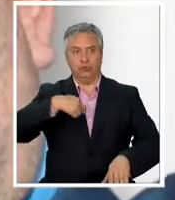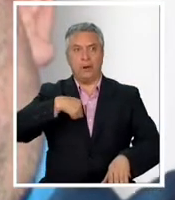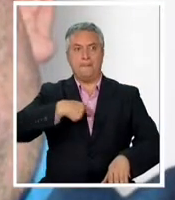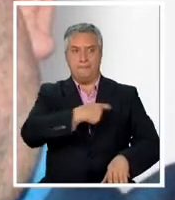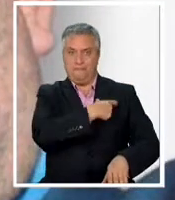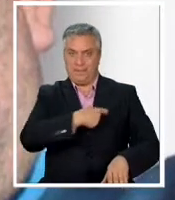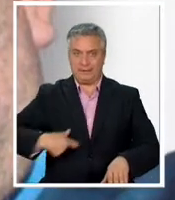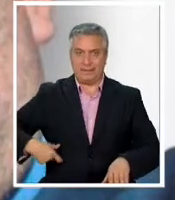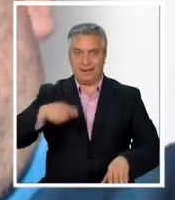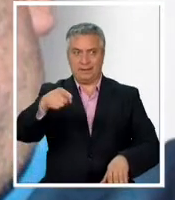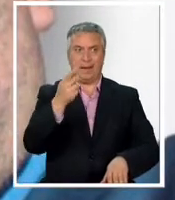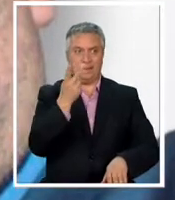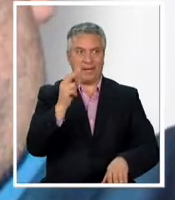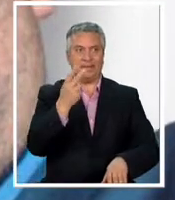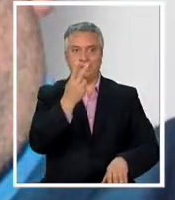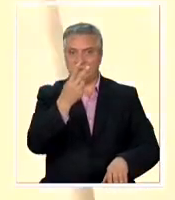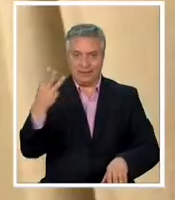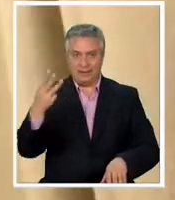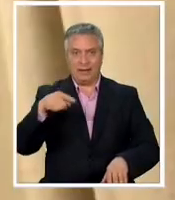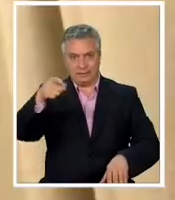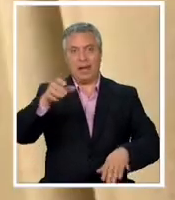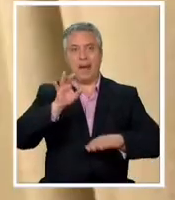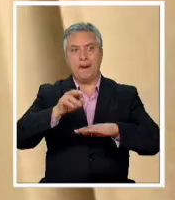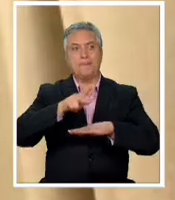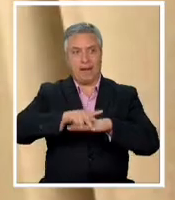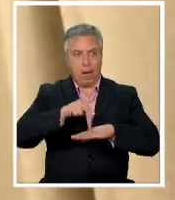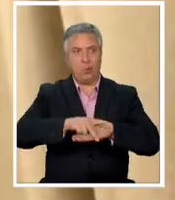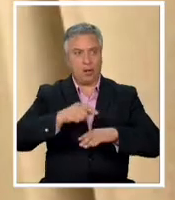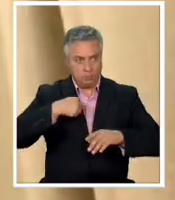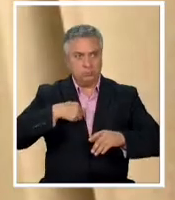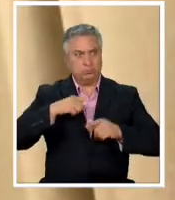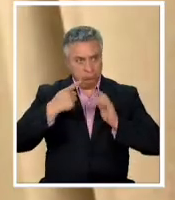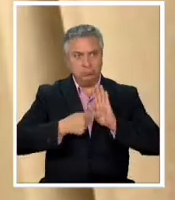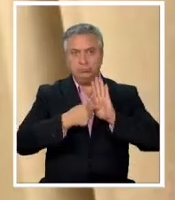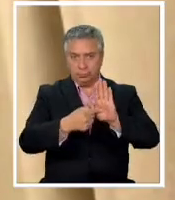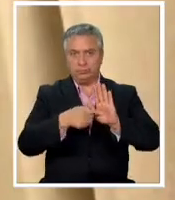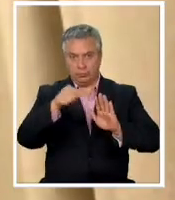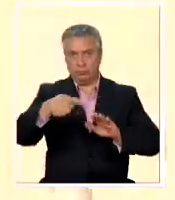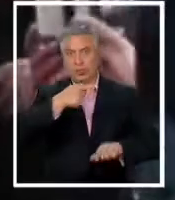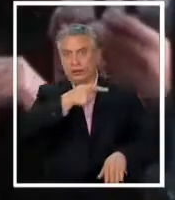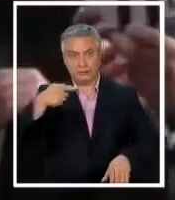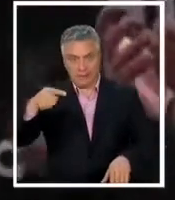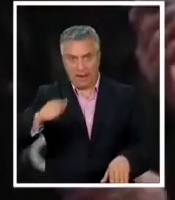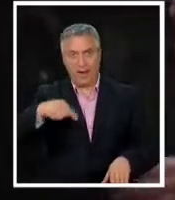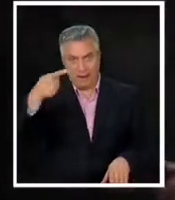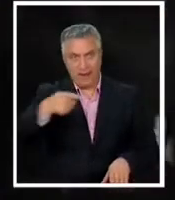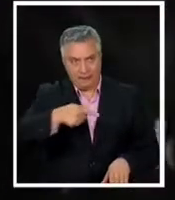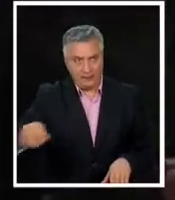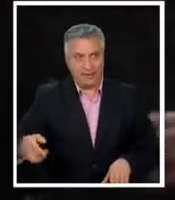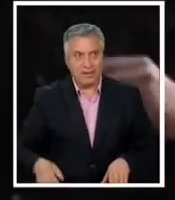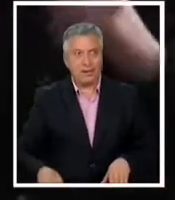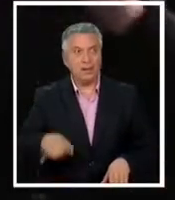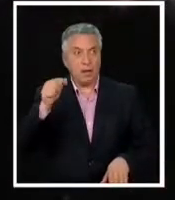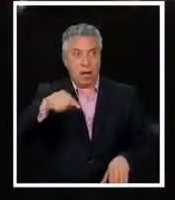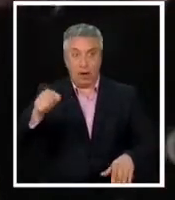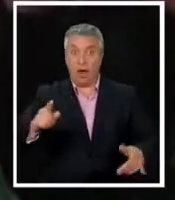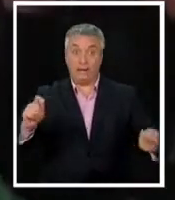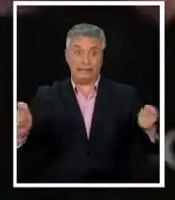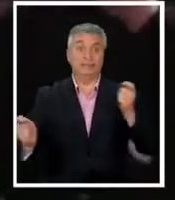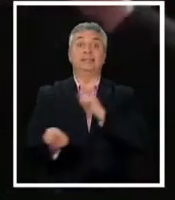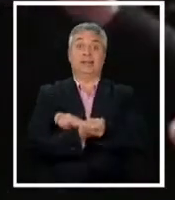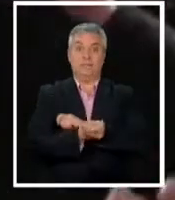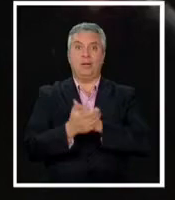de 2023 en Paraguay tenemos todo preparado para hacer lanzamiento la semana que viene el giro en vida de Chilaverde es grande